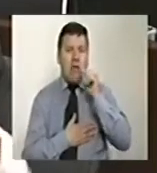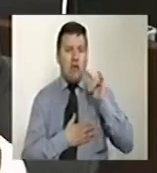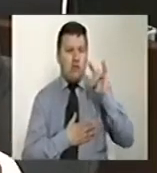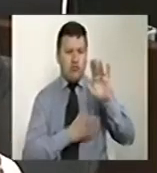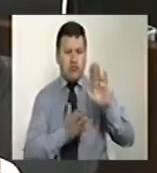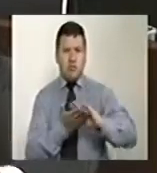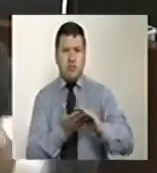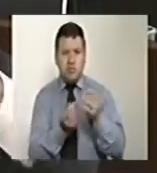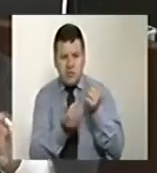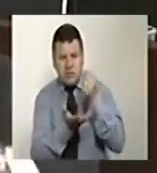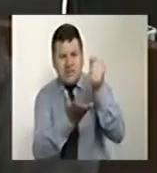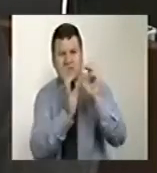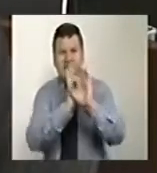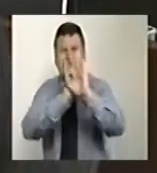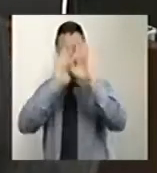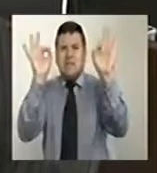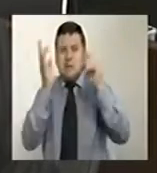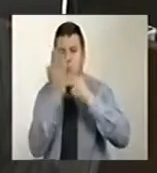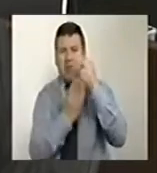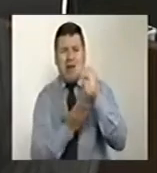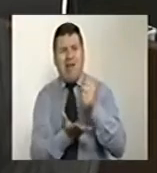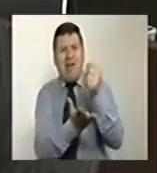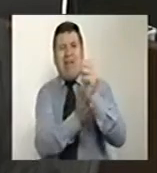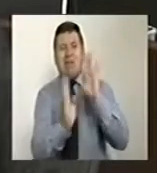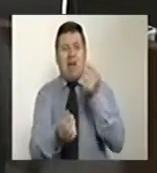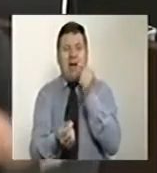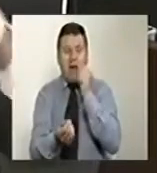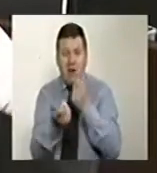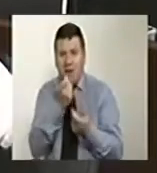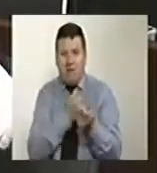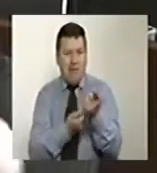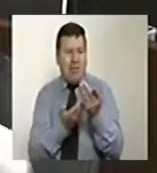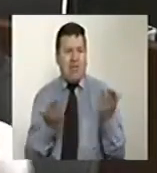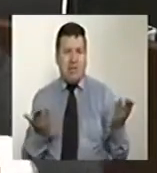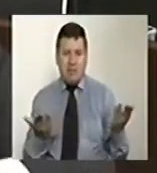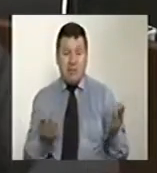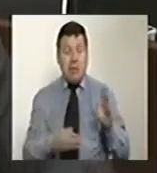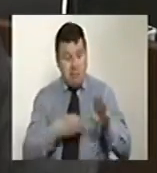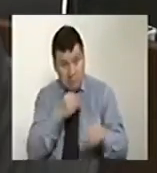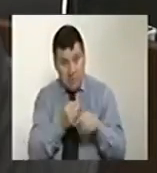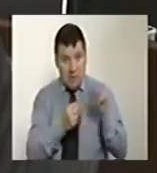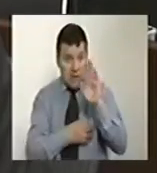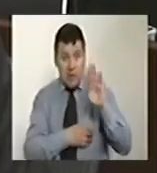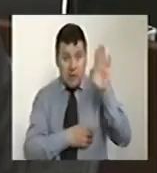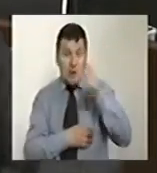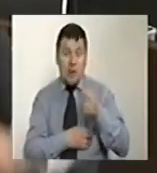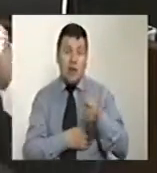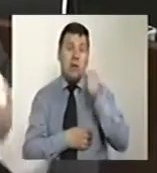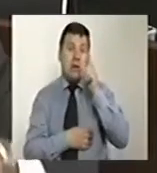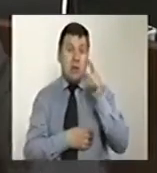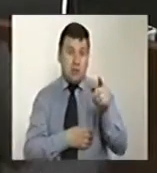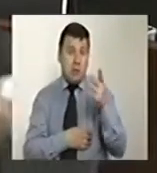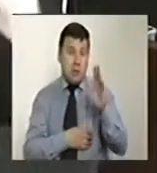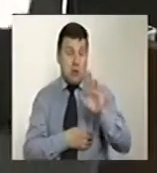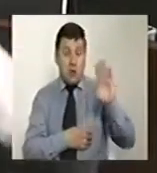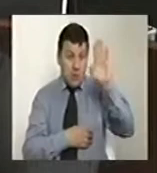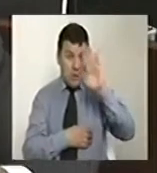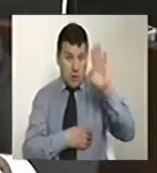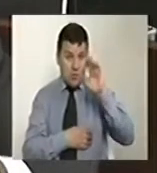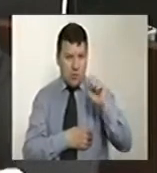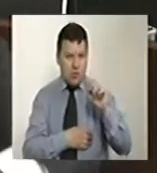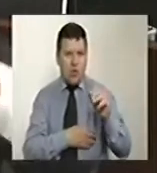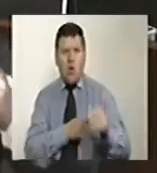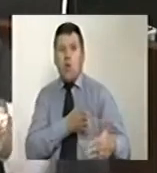Ni un centavo para el proyecto aeropuerto del café. Pero para encimarle al departamento de Caldas, que es un departamento